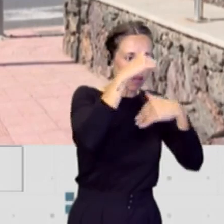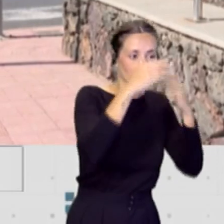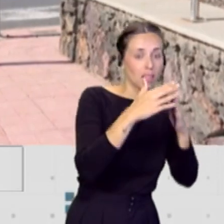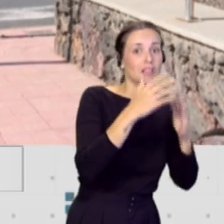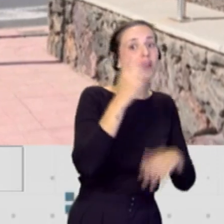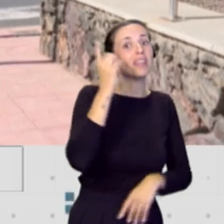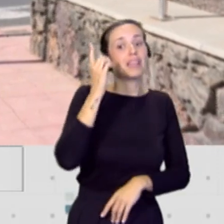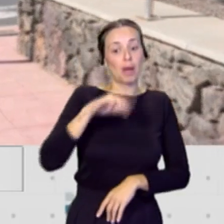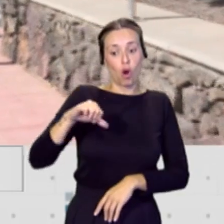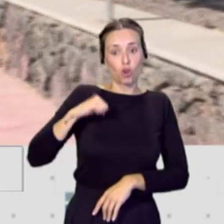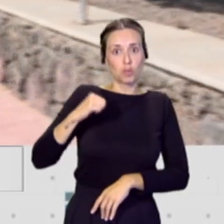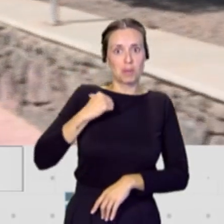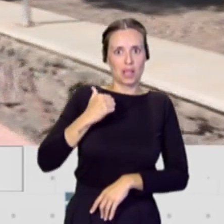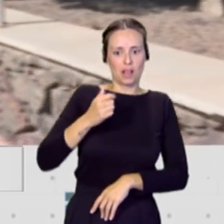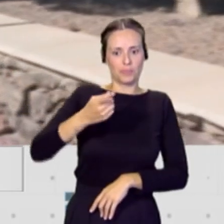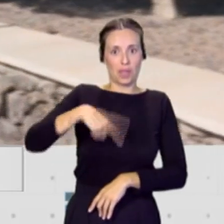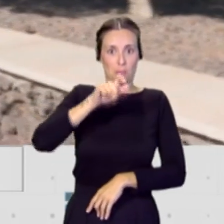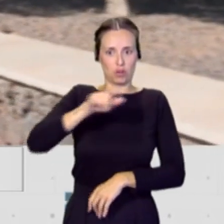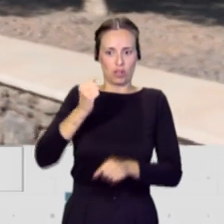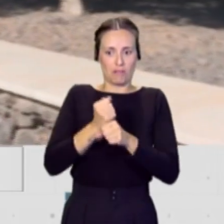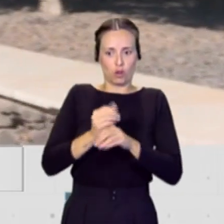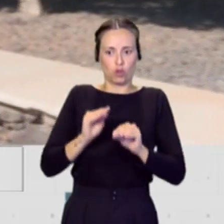hospital cede parte de su personal.